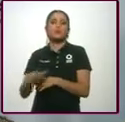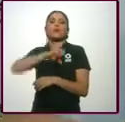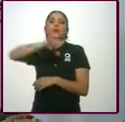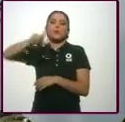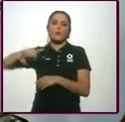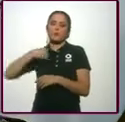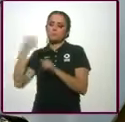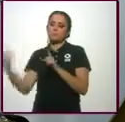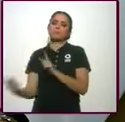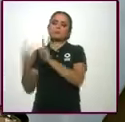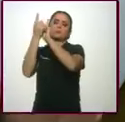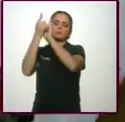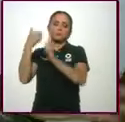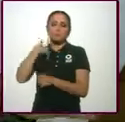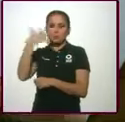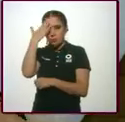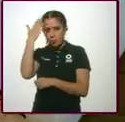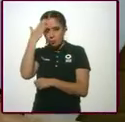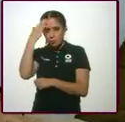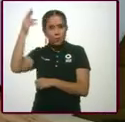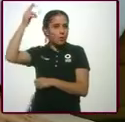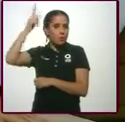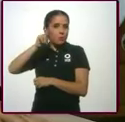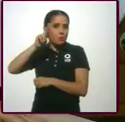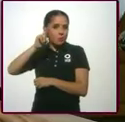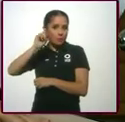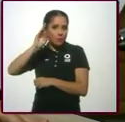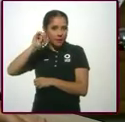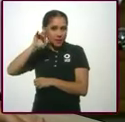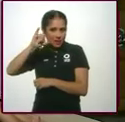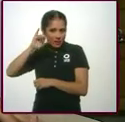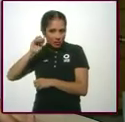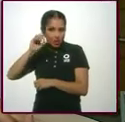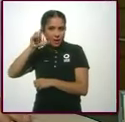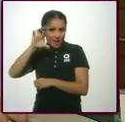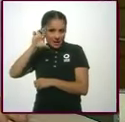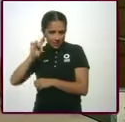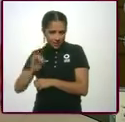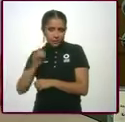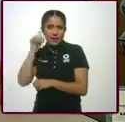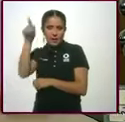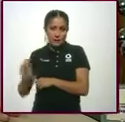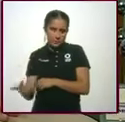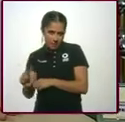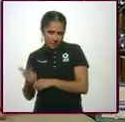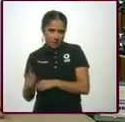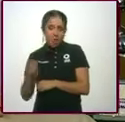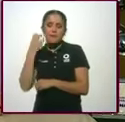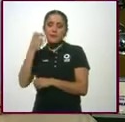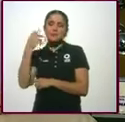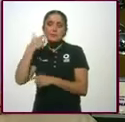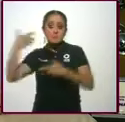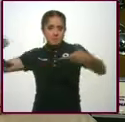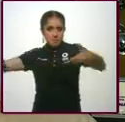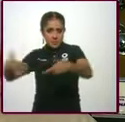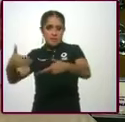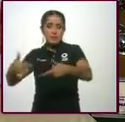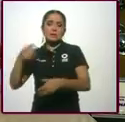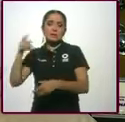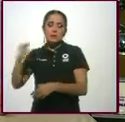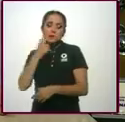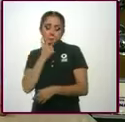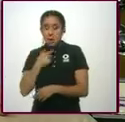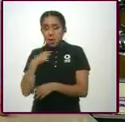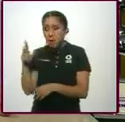conocimos, Porfirio Muñoz Ledo fue el que nos presentó en el año 94. ¿De Guanajuato, Guanajuatense? De Guanajuato, los derechos de